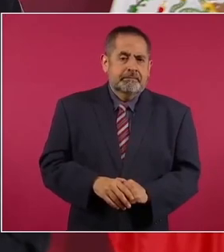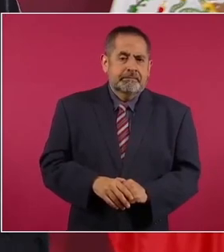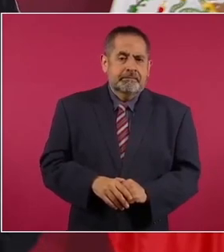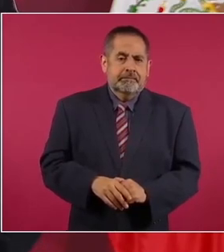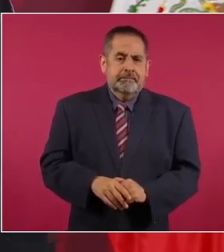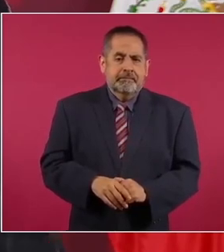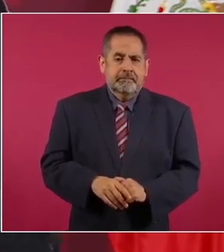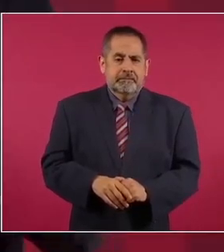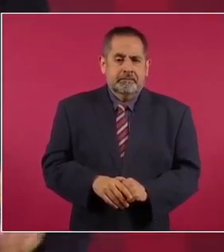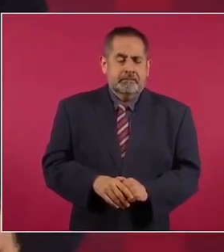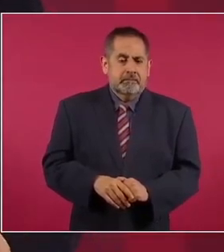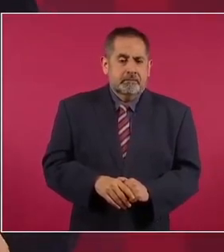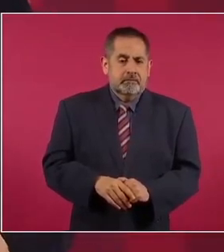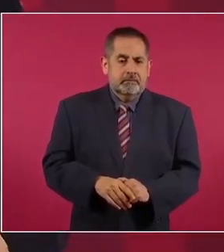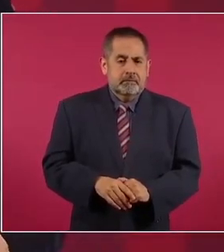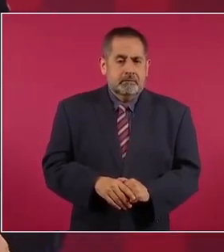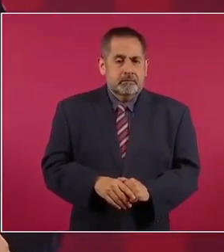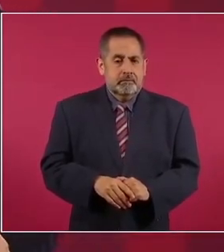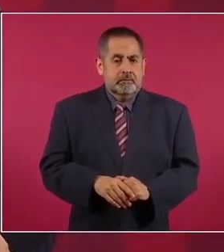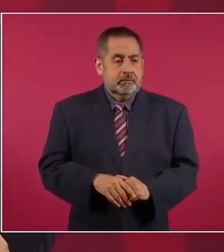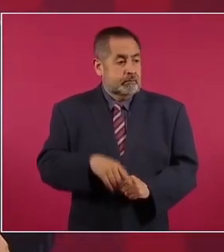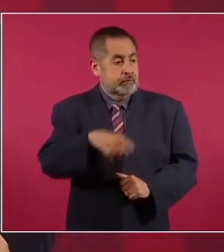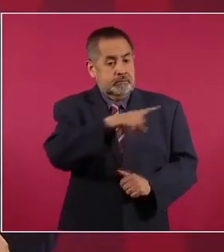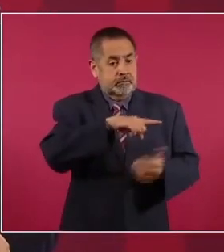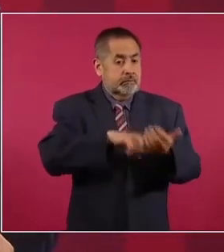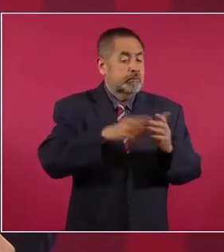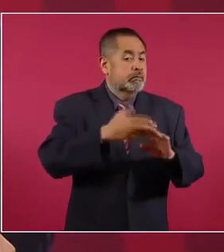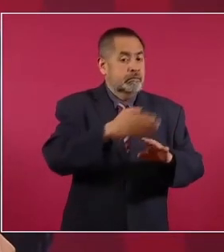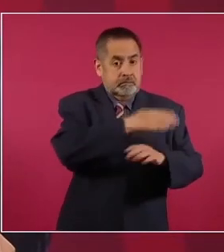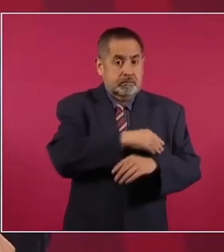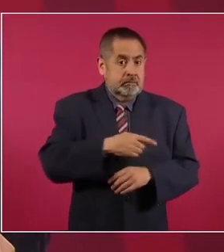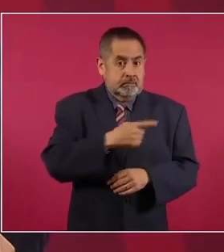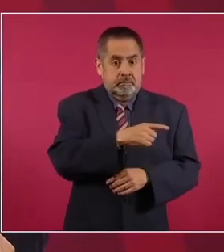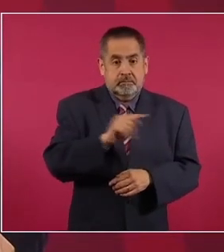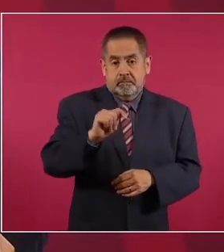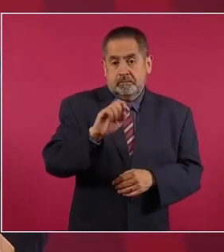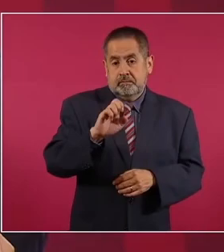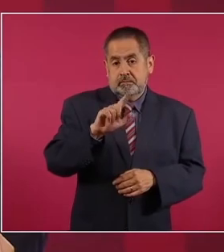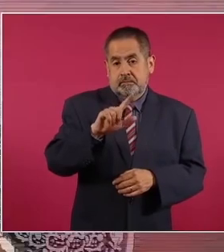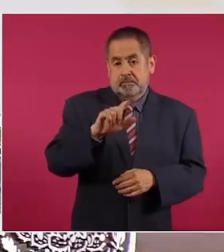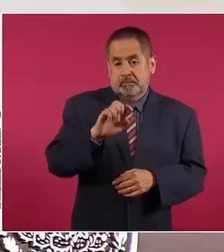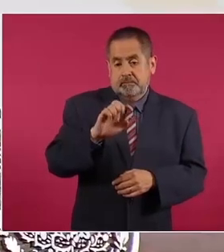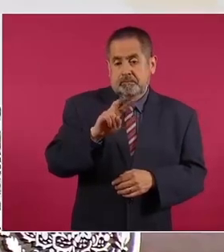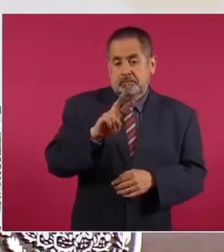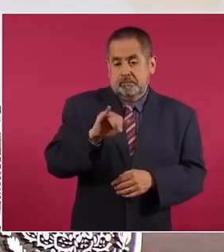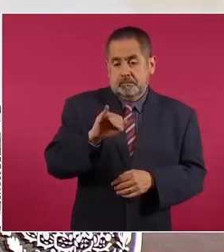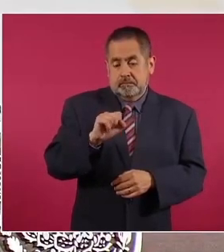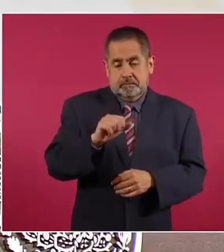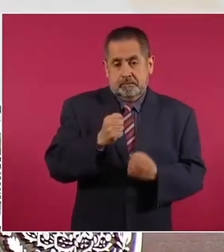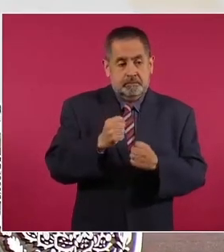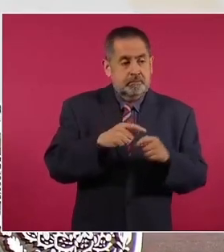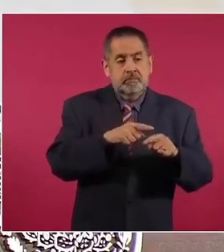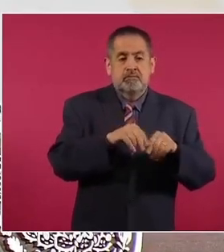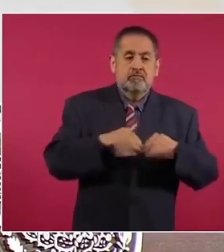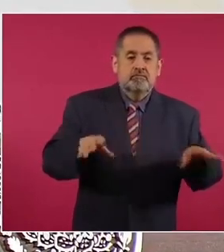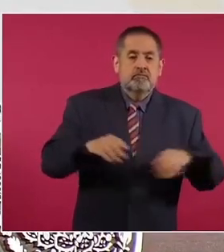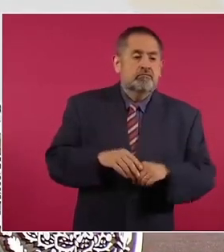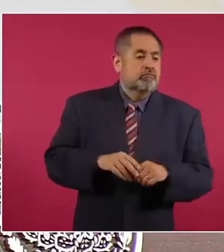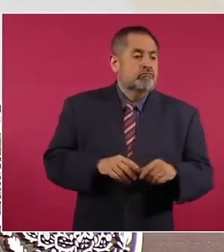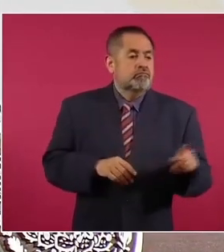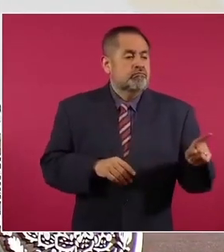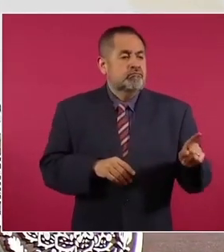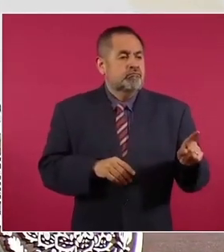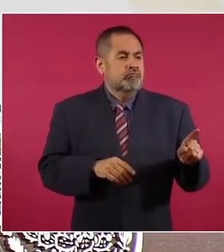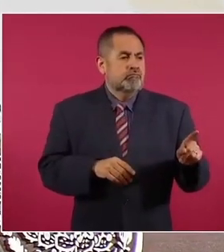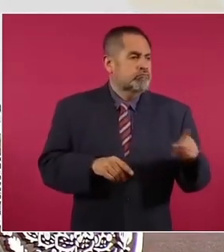Tenía tanta fuerza en ese entonces Televisa que le echan la culpa